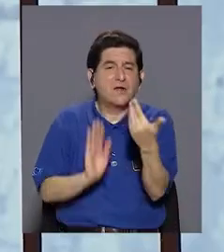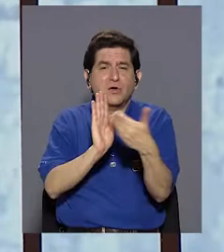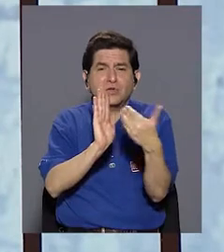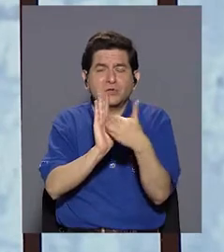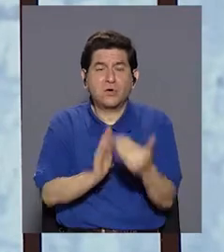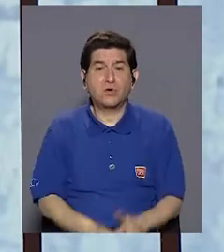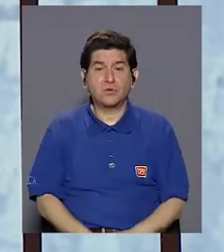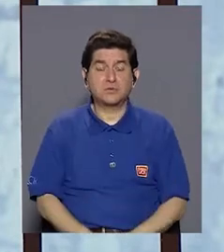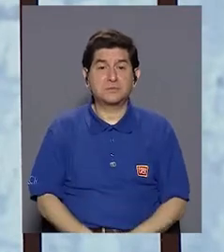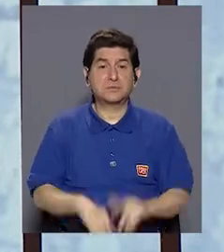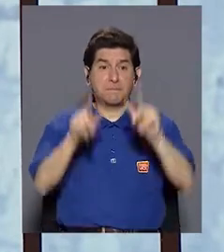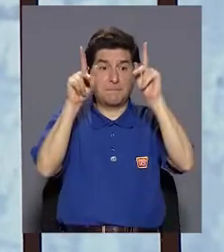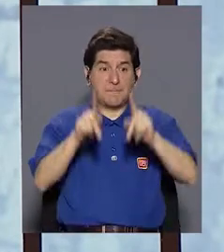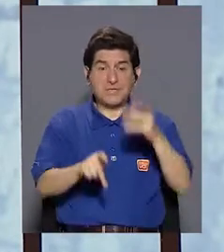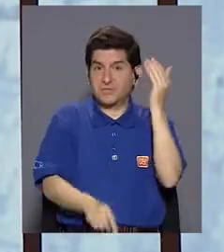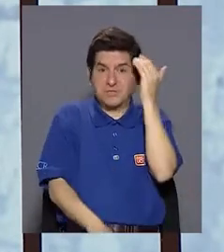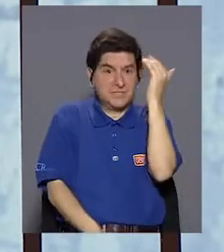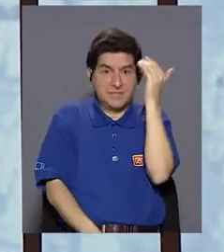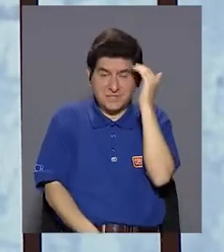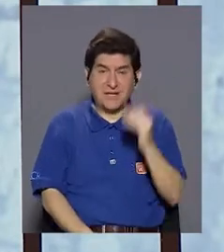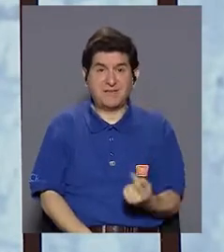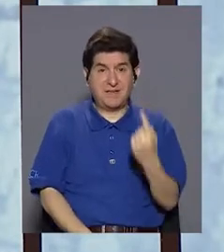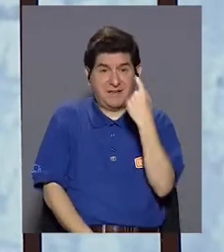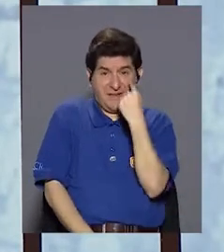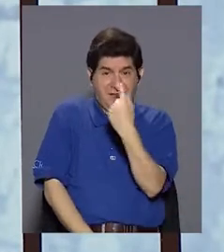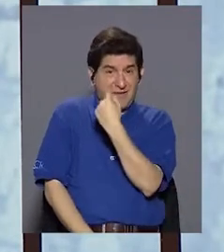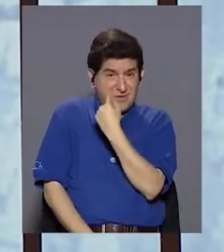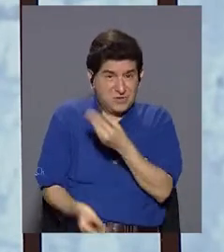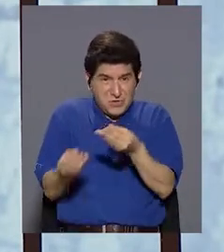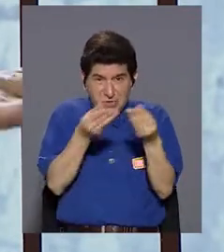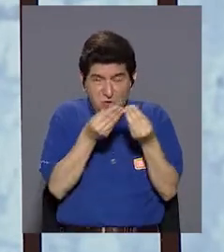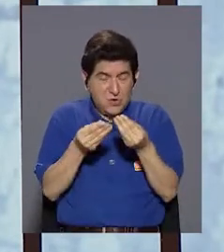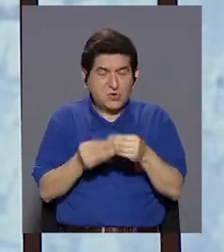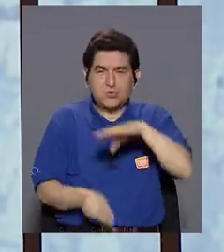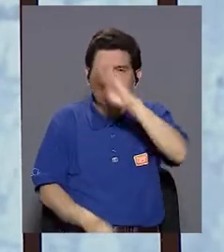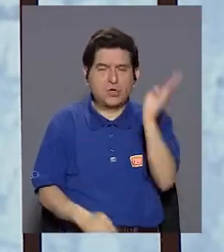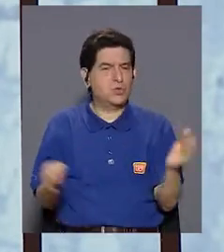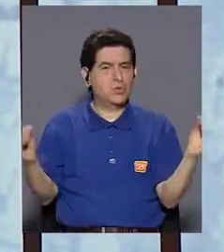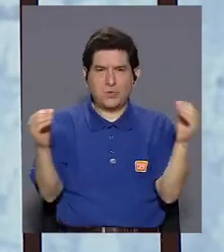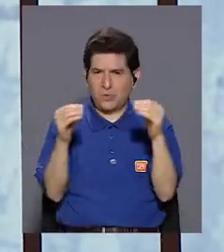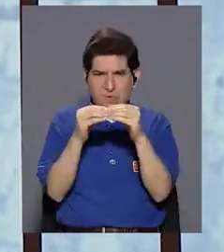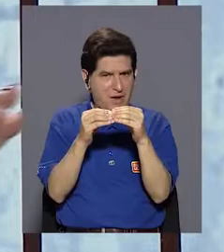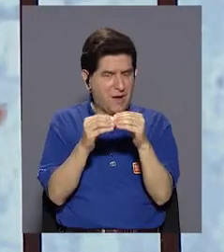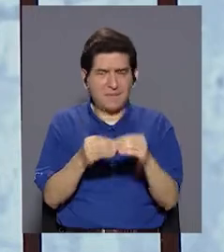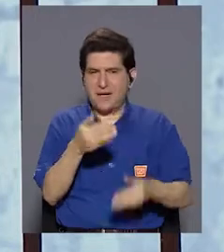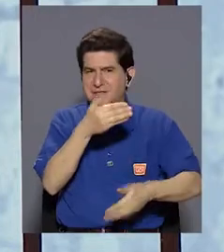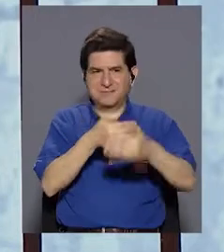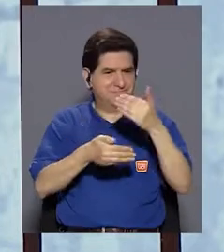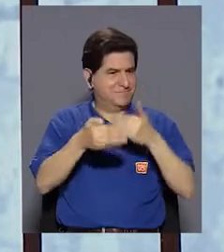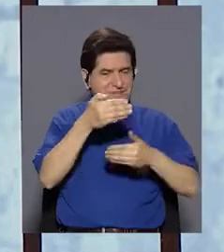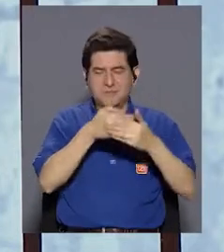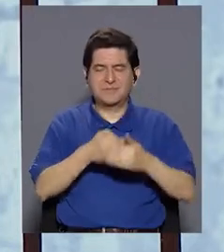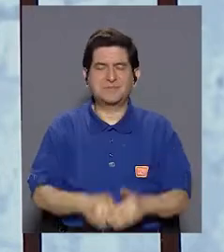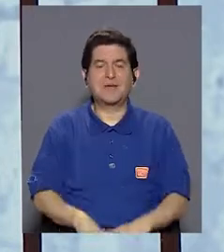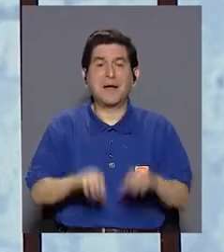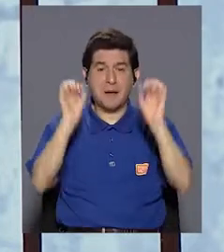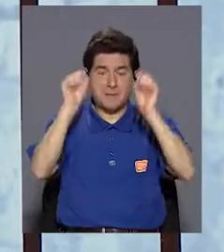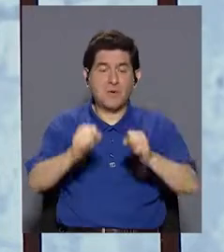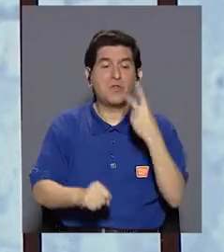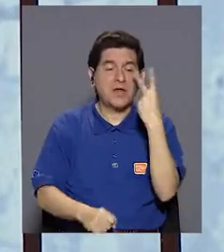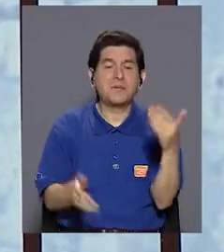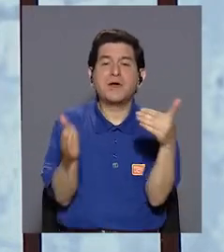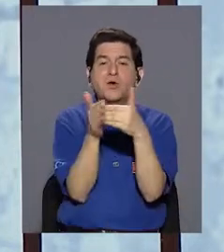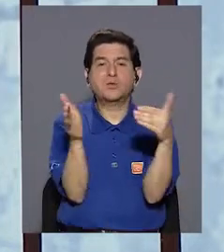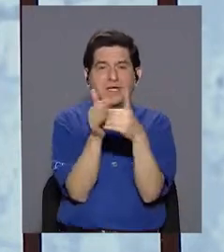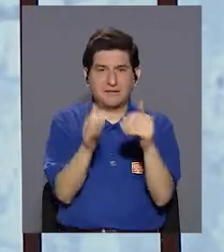agravante de que las personas no lo saben. Cuando eso cae en los ojos, ya nunca más vuelta a poder la